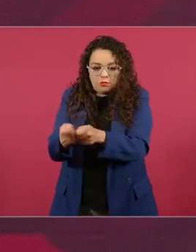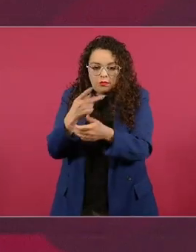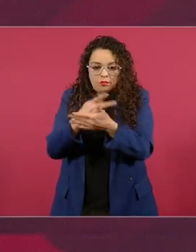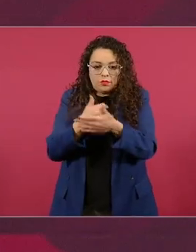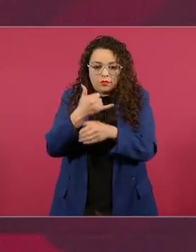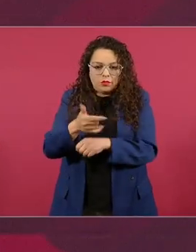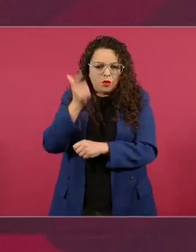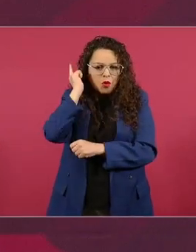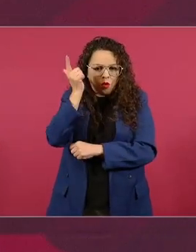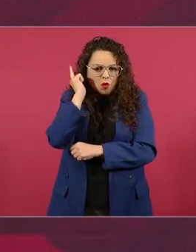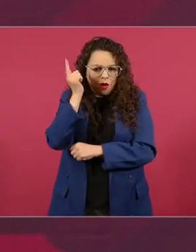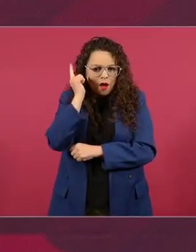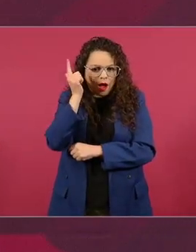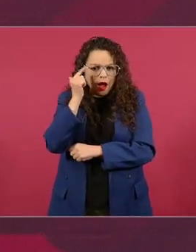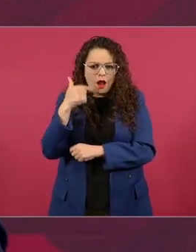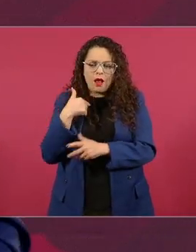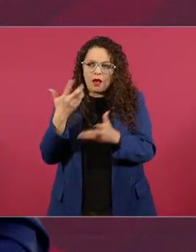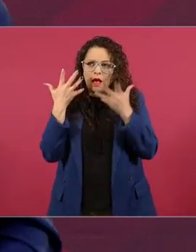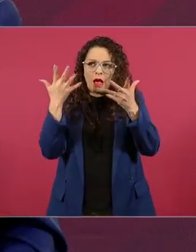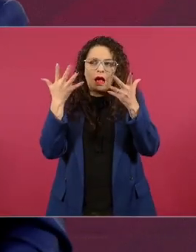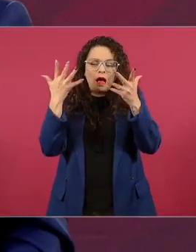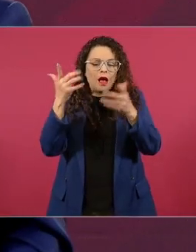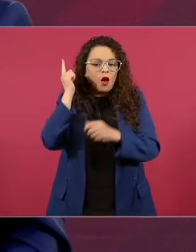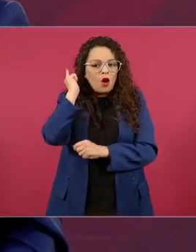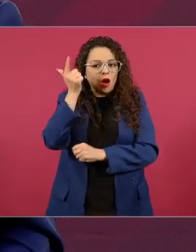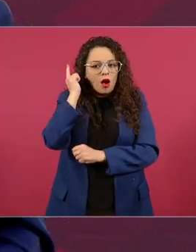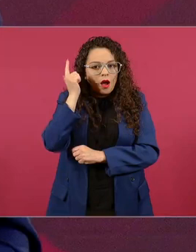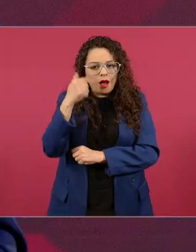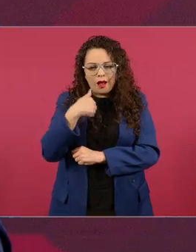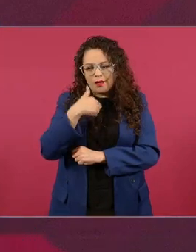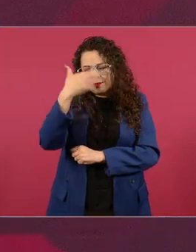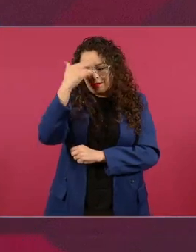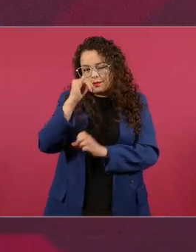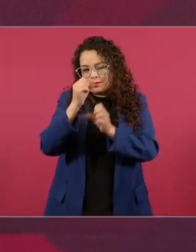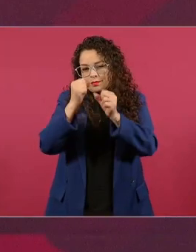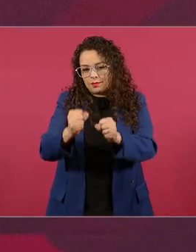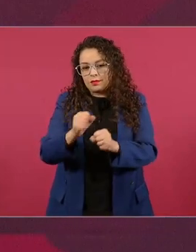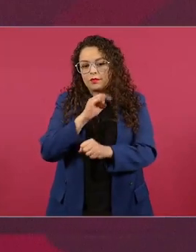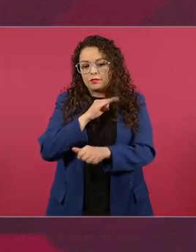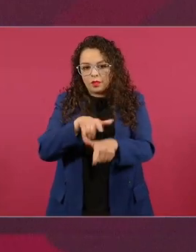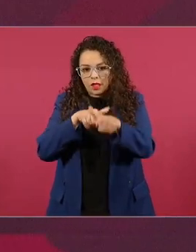y estoy seguro de que va a haber continuidad con cambio